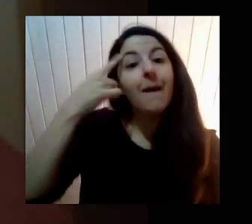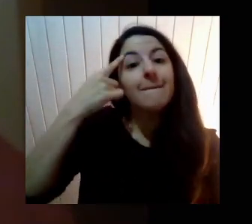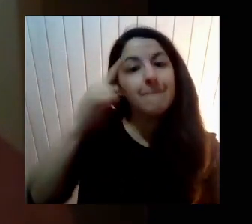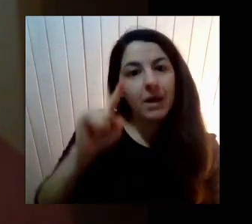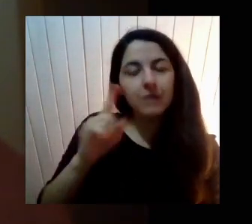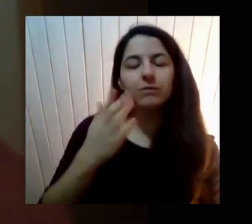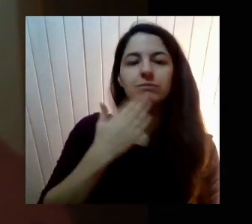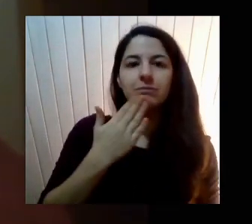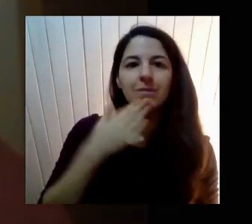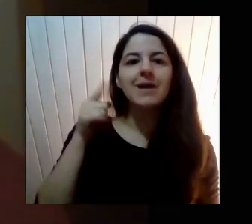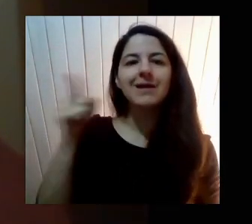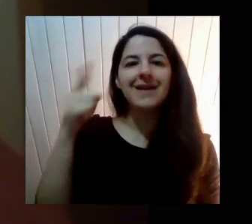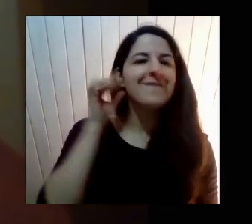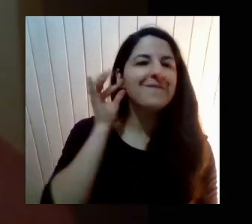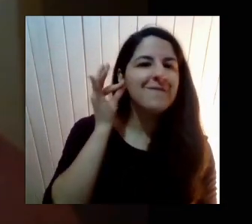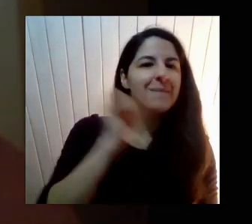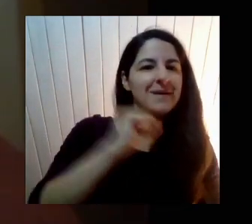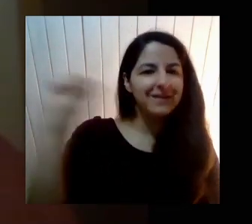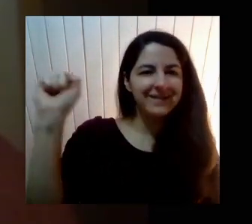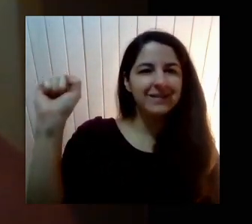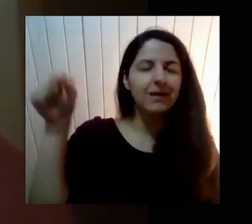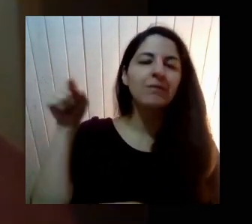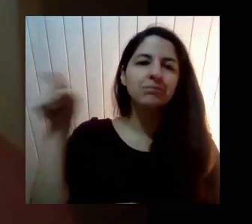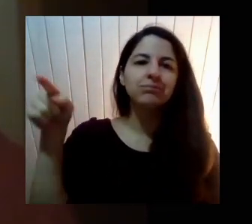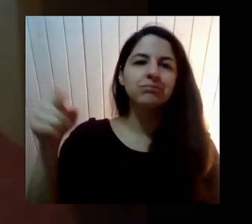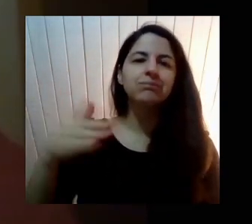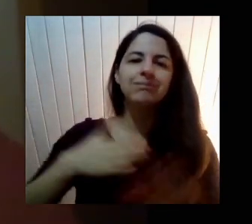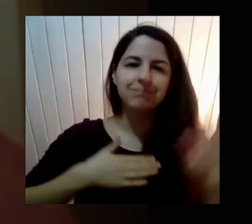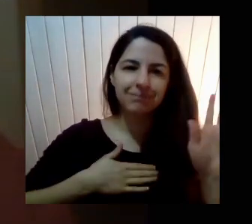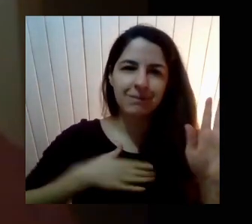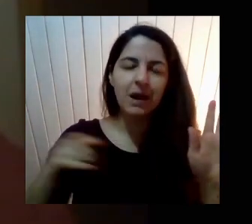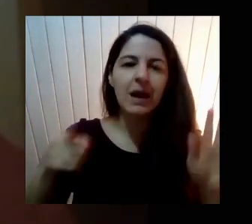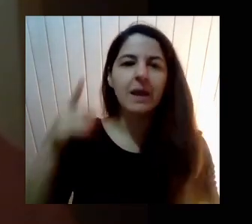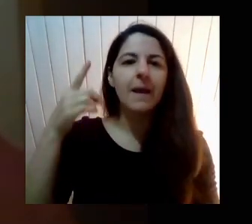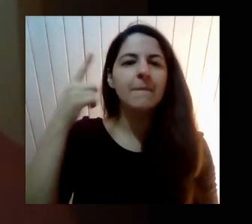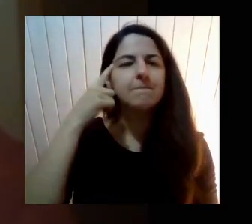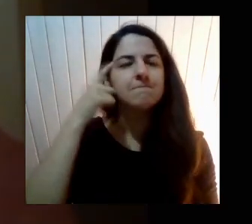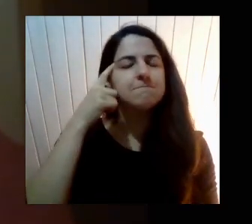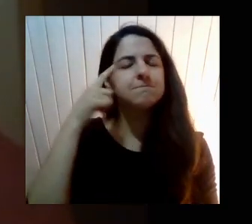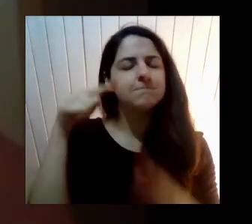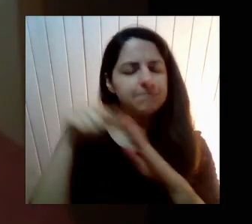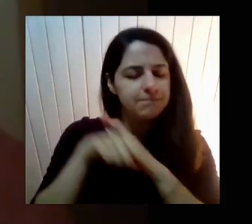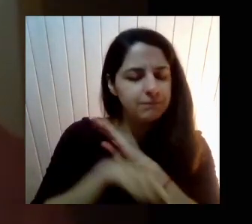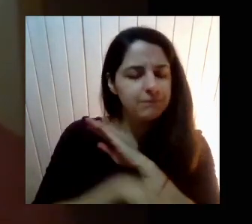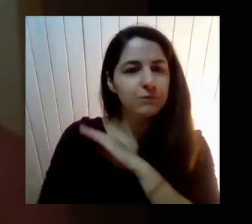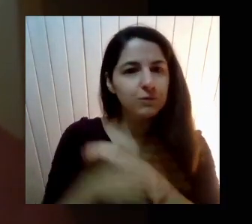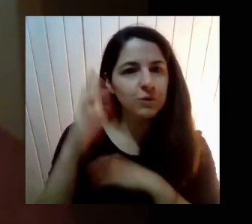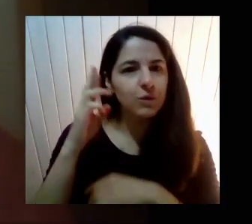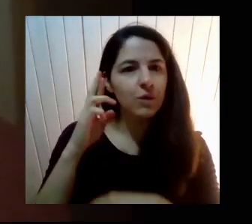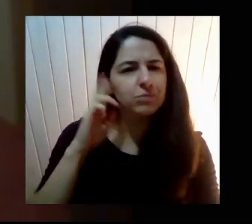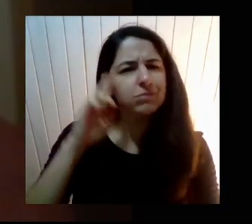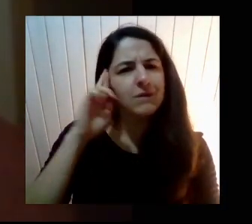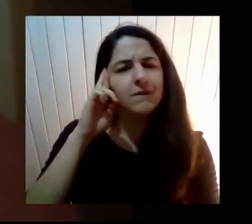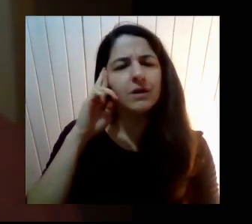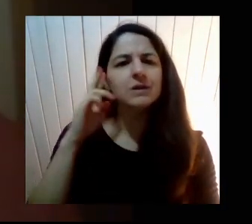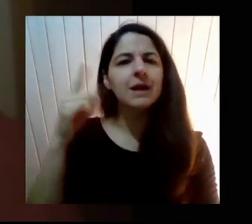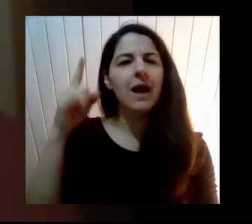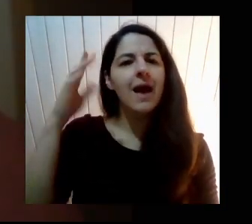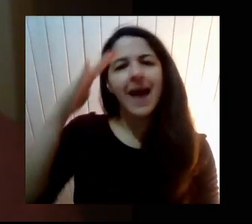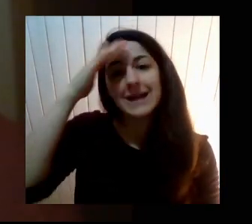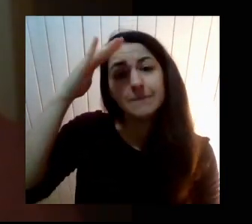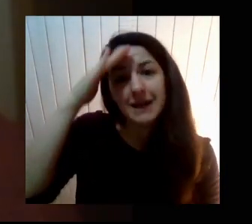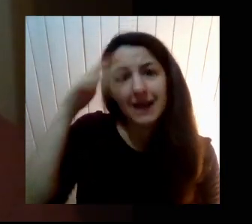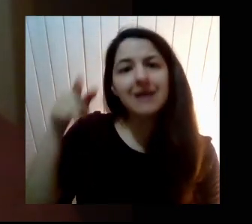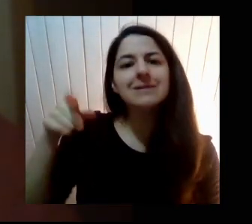feminismo como militancia También va a reflexionar en torno a la experiencia En torno a sus saberes En torno a la construcción misma De la